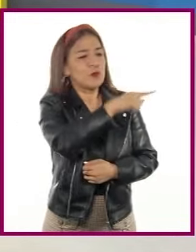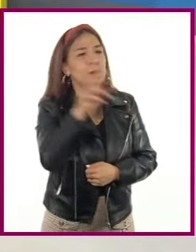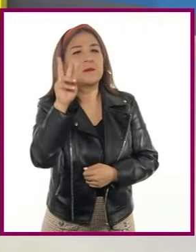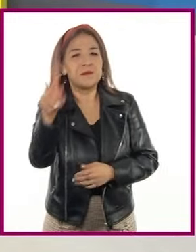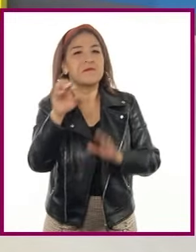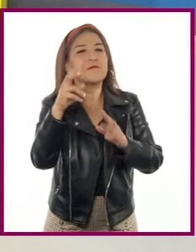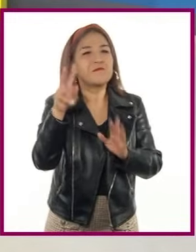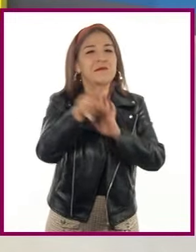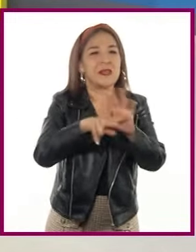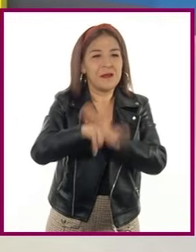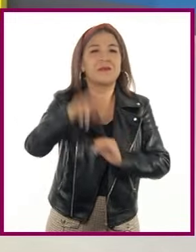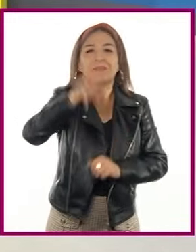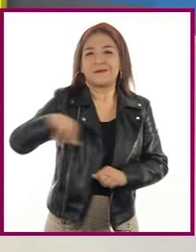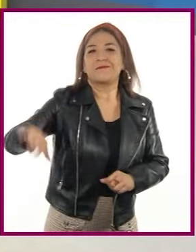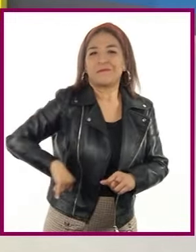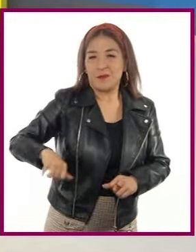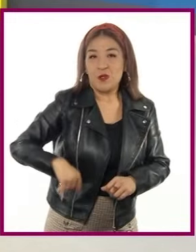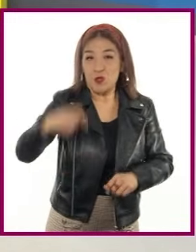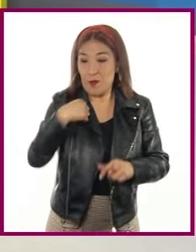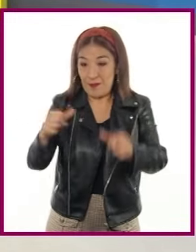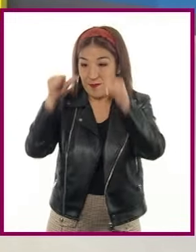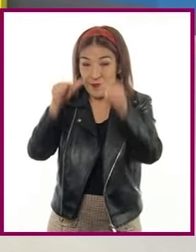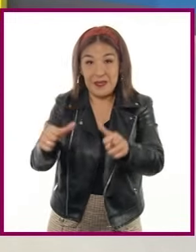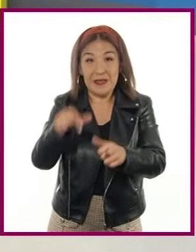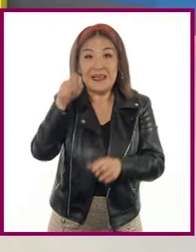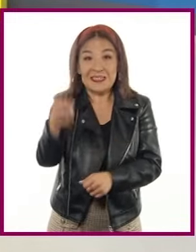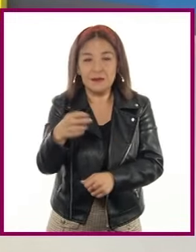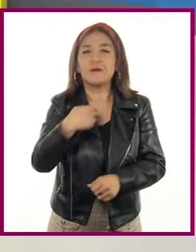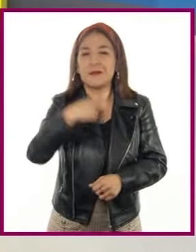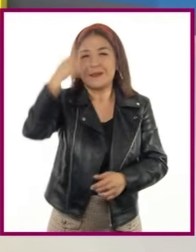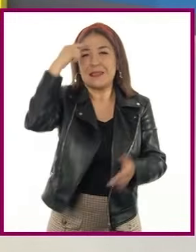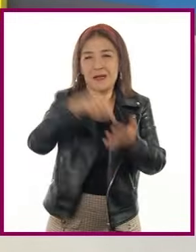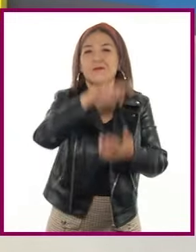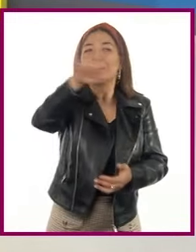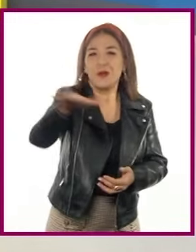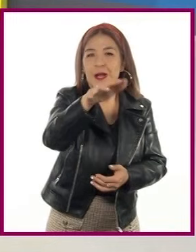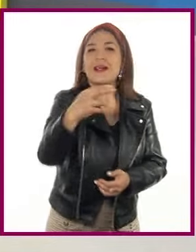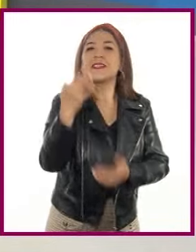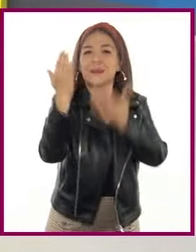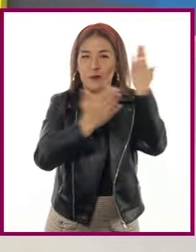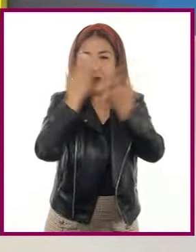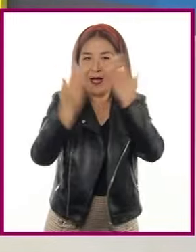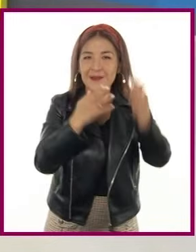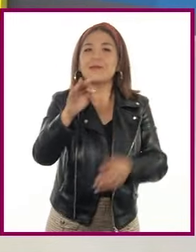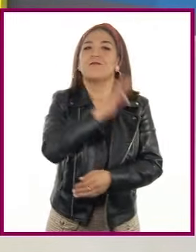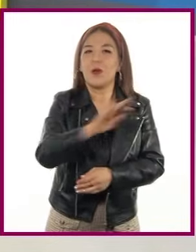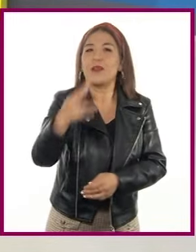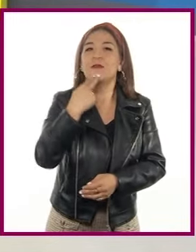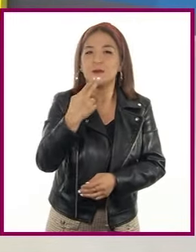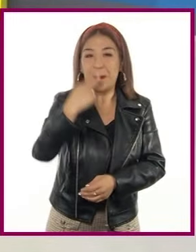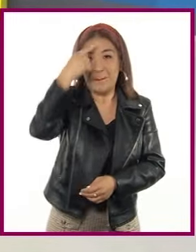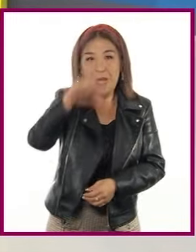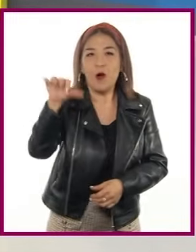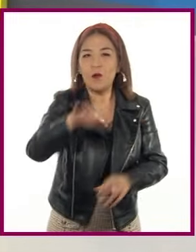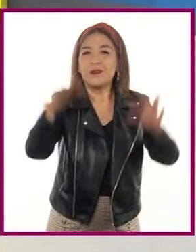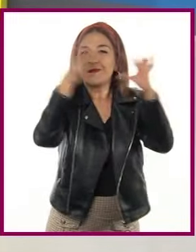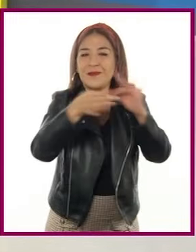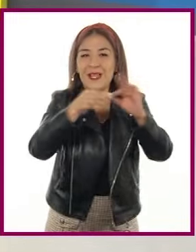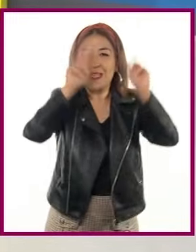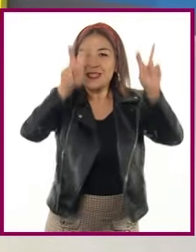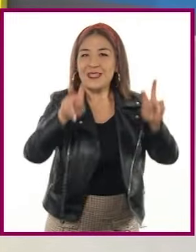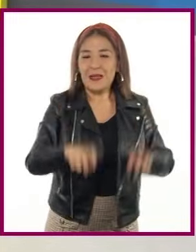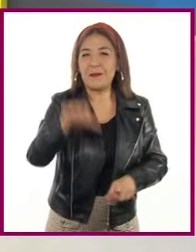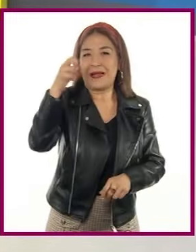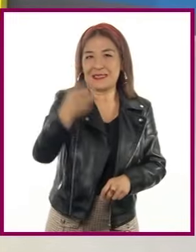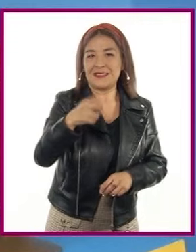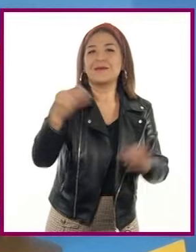sobre todo porque estoy segura que a las y los estudiantes les sirvió para reafirmar los contenidos que hemos trabajado durante la